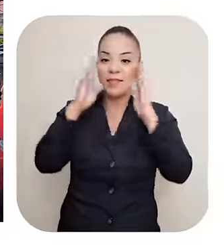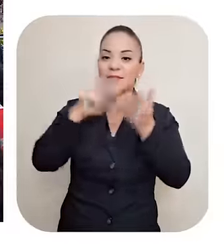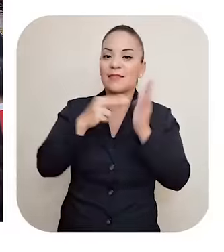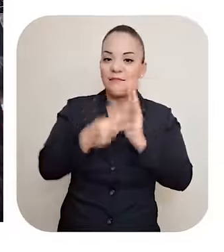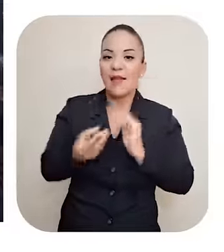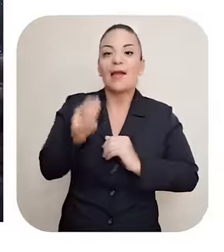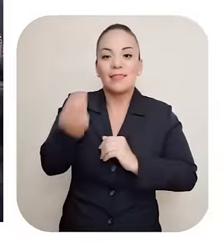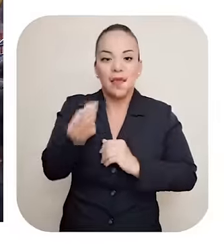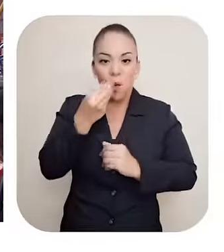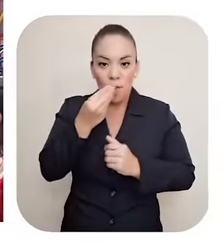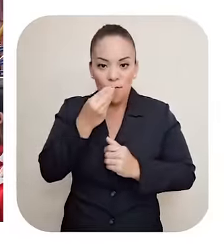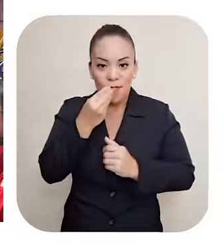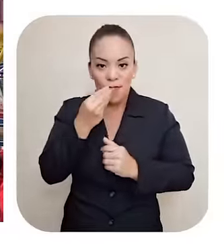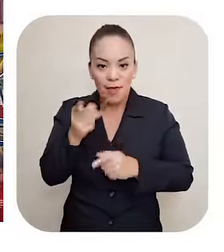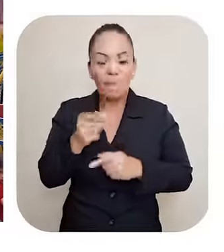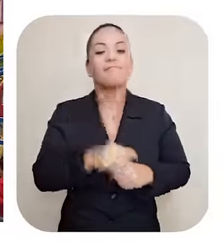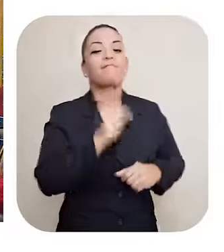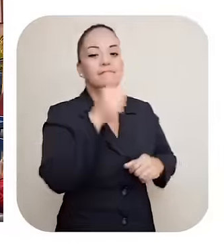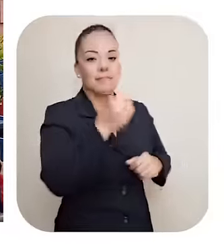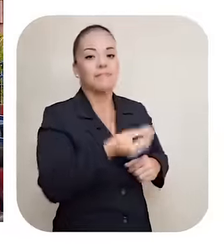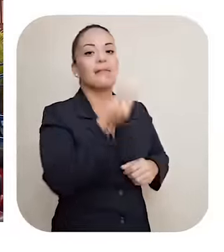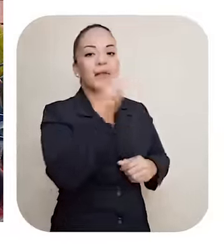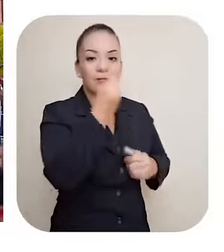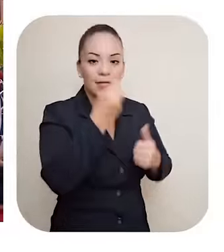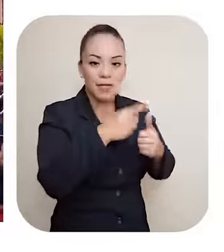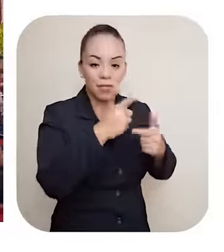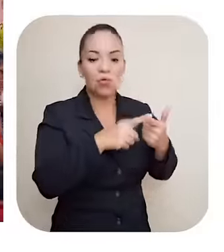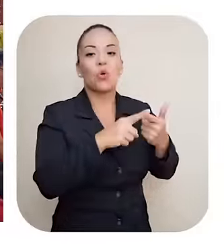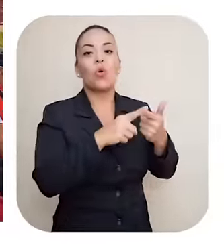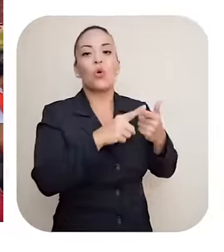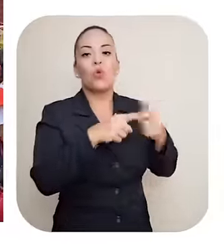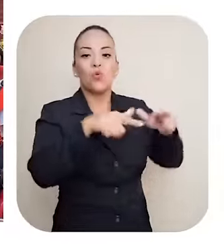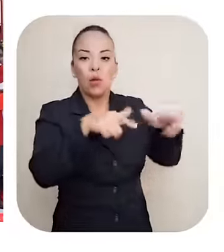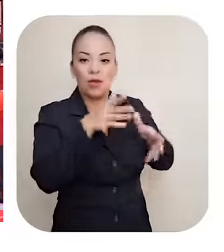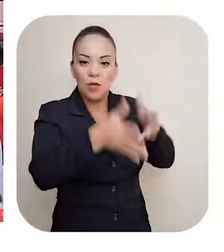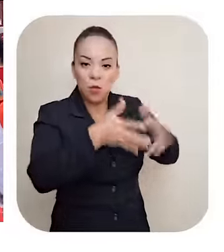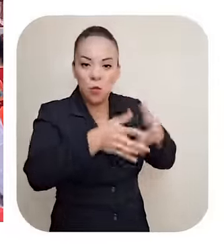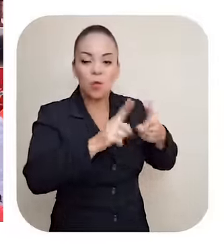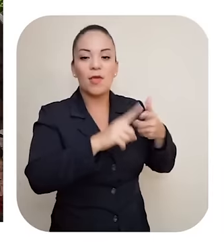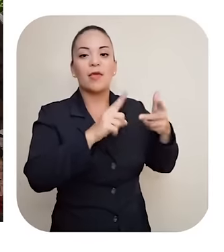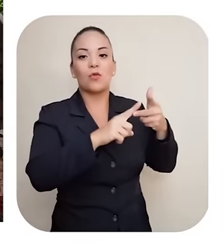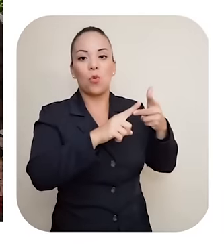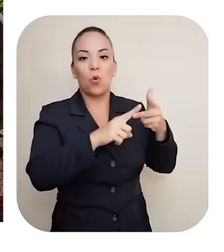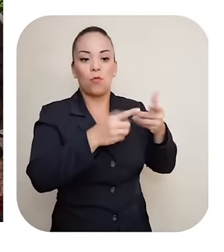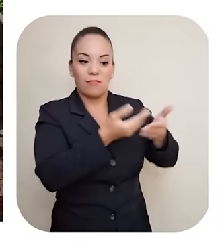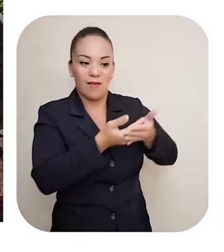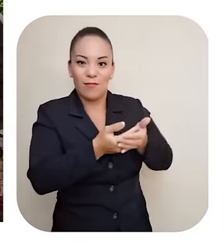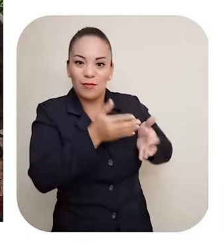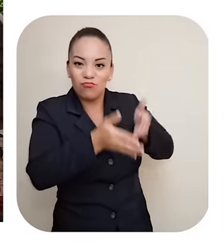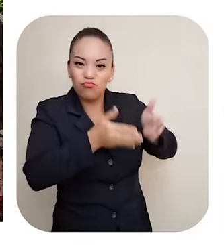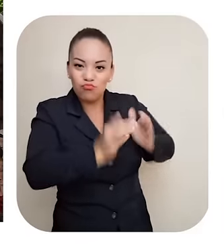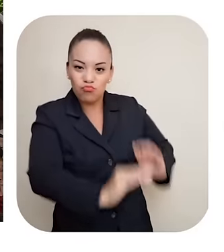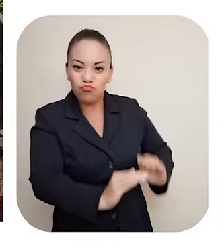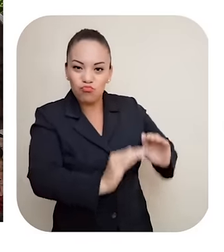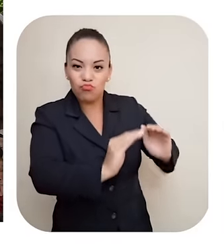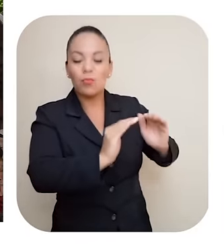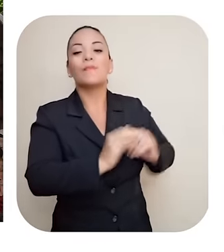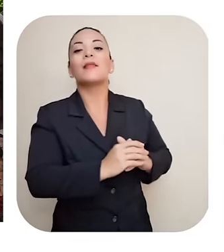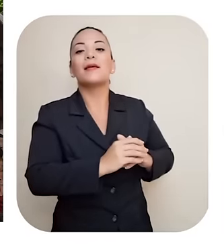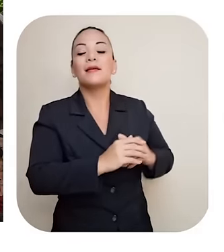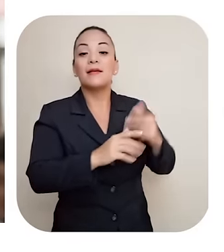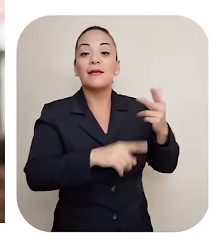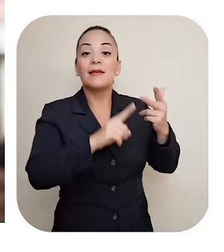Tenemos alimentación Tenemos centros de cuido Tenemos las guarderías Tenemos, pero no solo eso Tenemos en realidad los